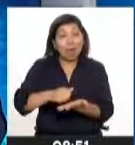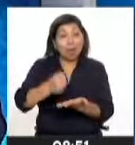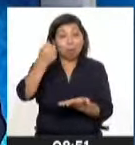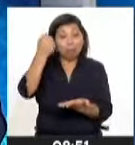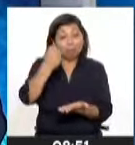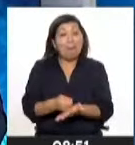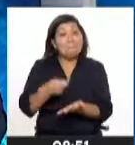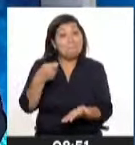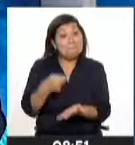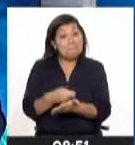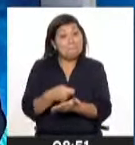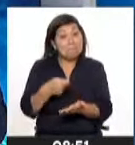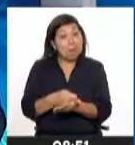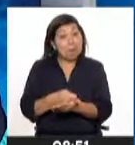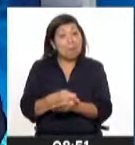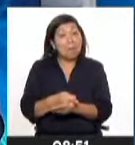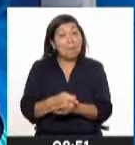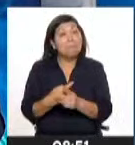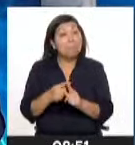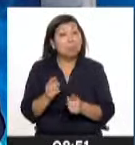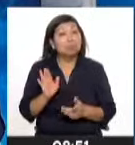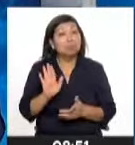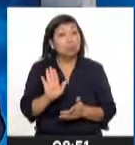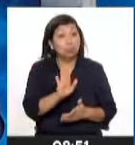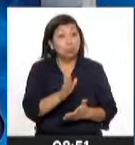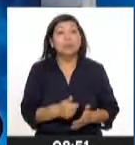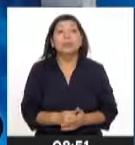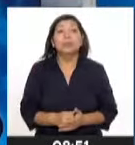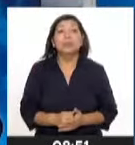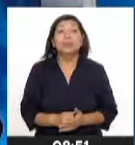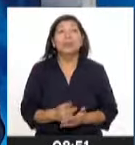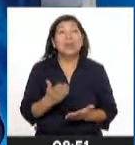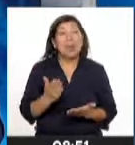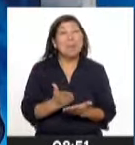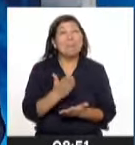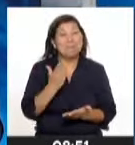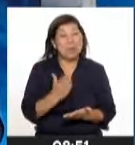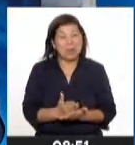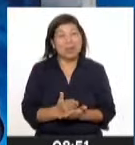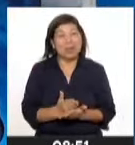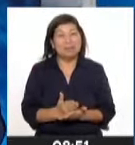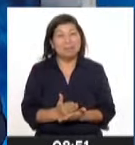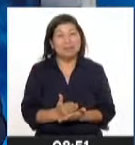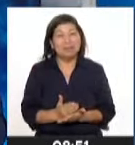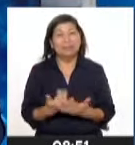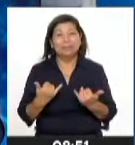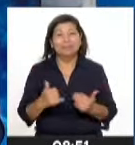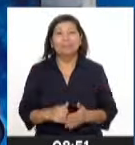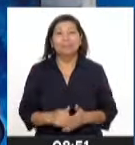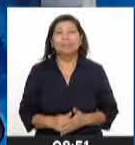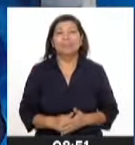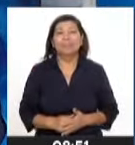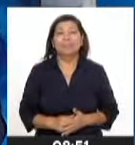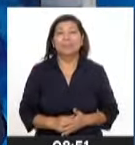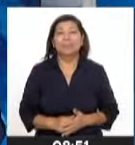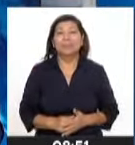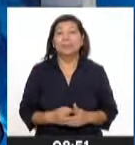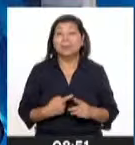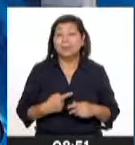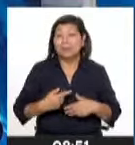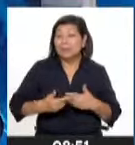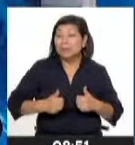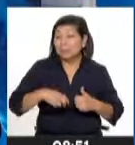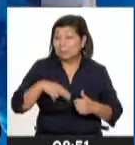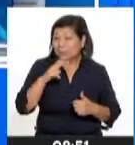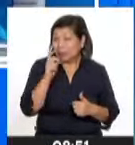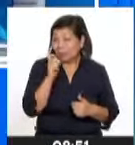programa de financiamiento para agricultores, muchos de ellos afectados precisamente por la situación climatológica que vivido nuestro país o que sigue viviendo